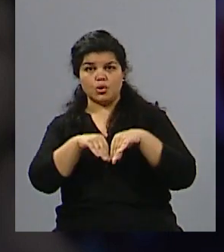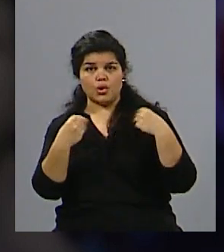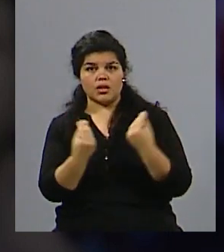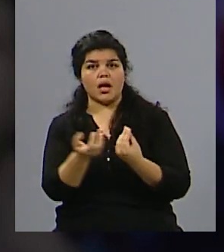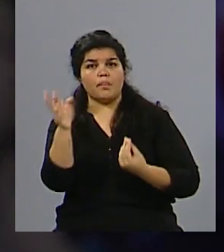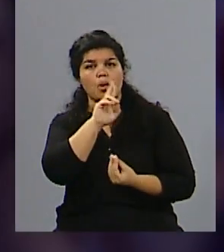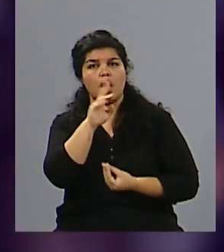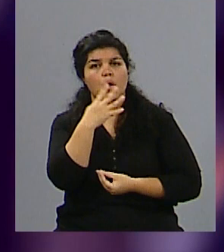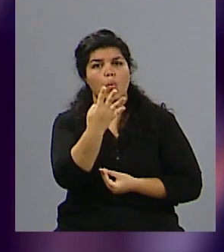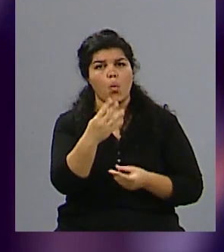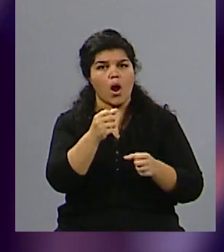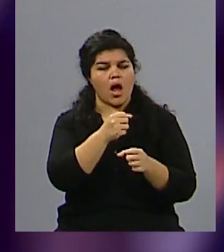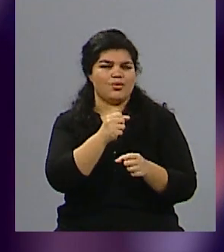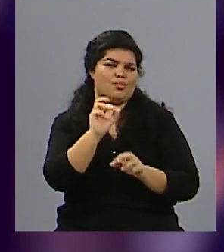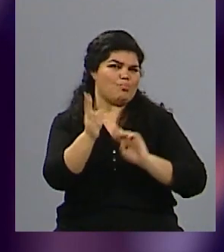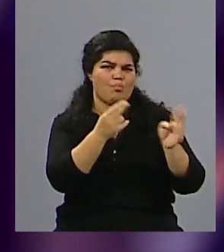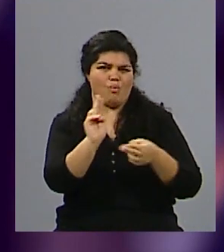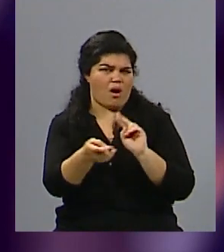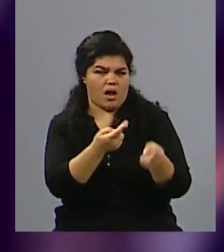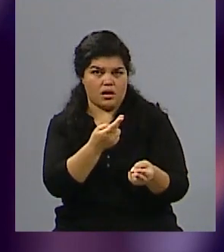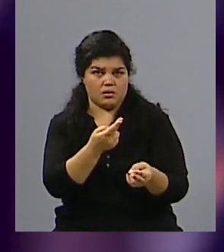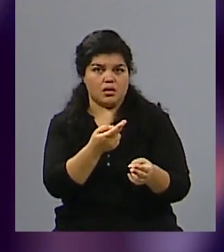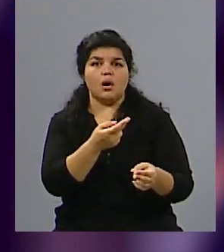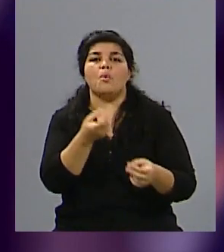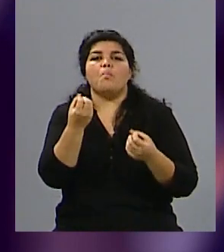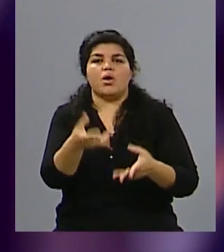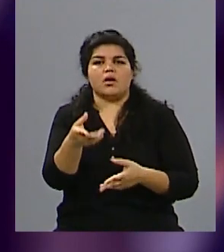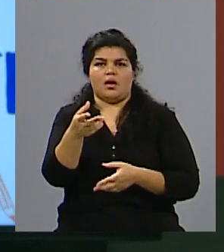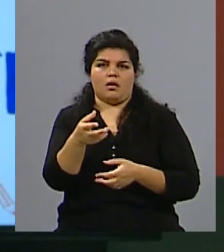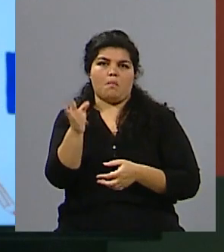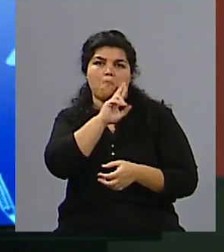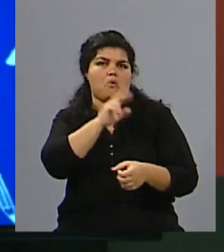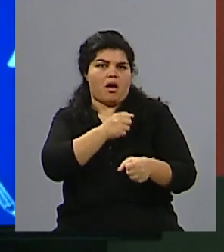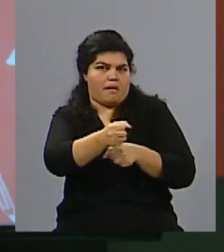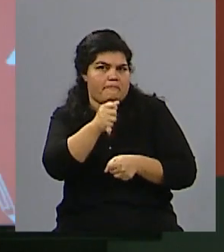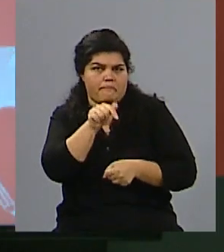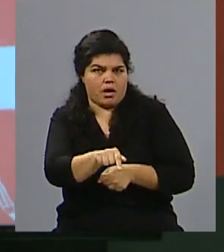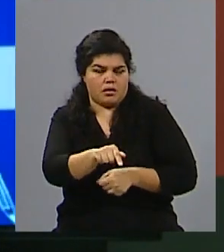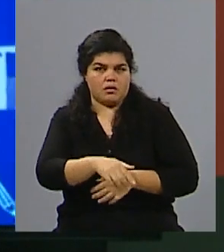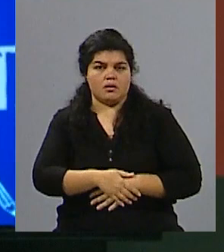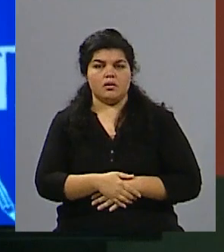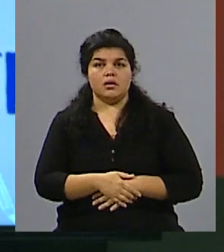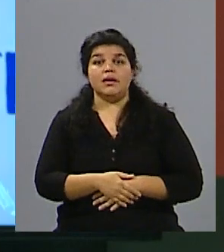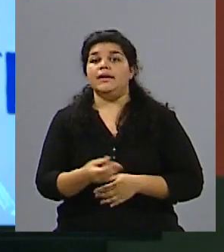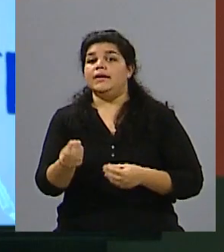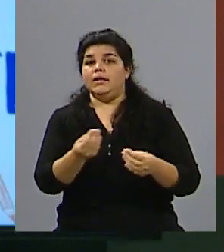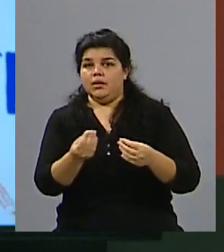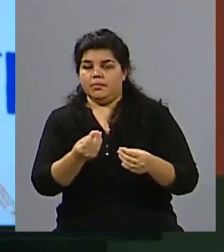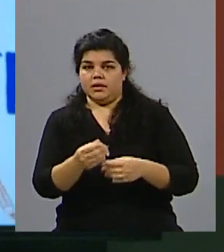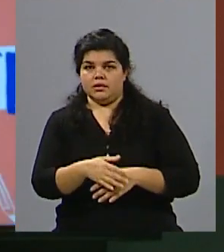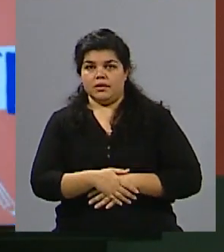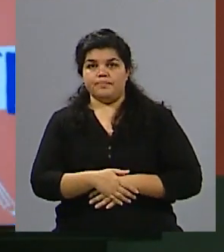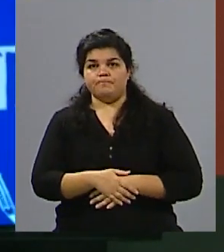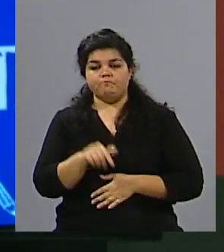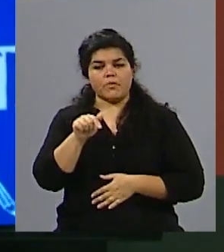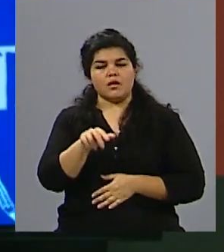Los números son dolorosísimos y, por ejemplo, en el último de los casos estamos hablando de una mujer que se presume fue